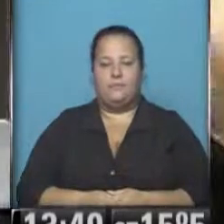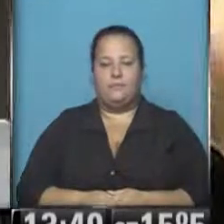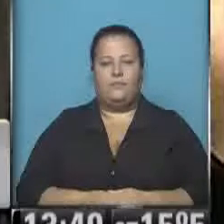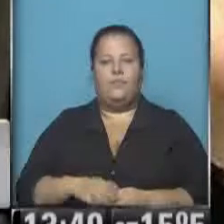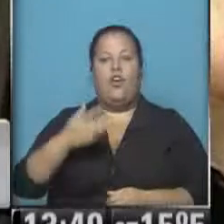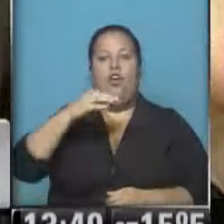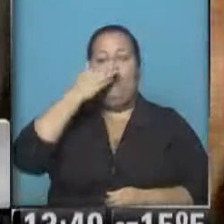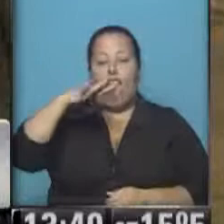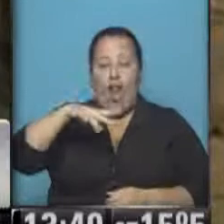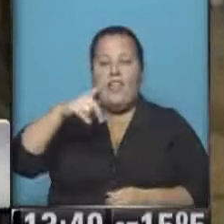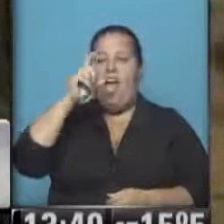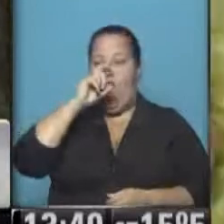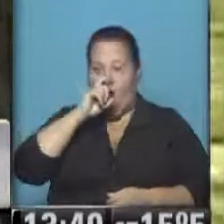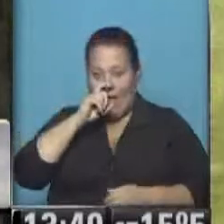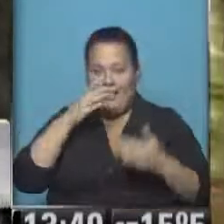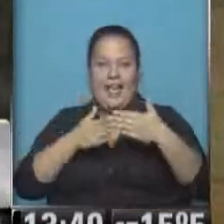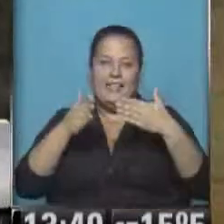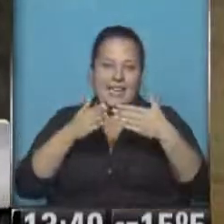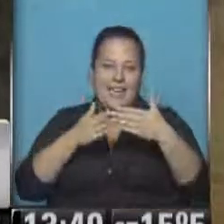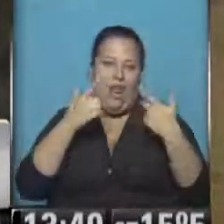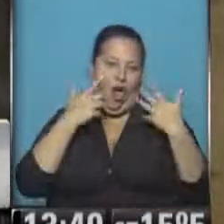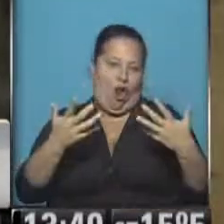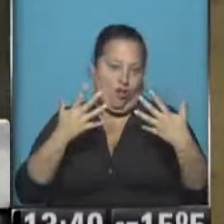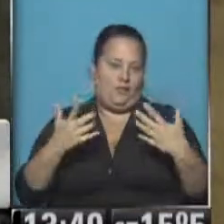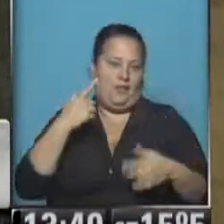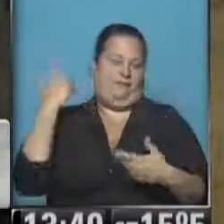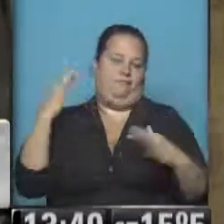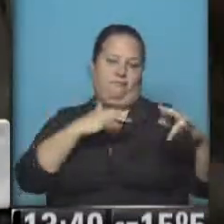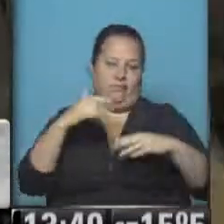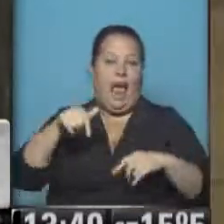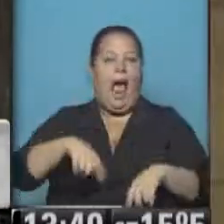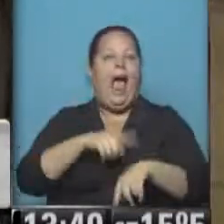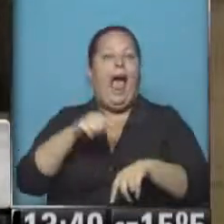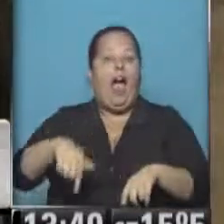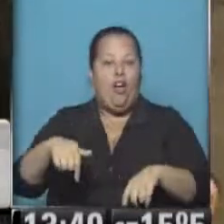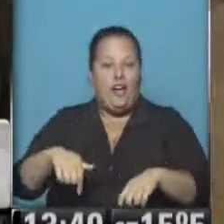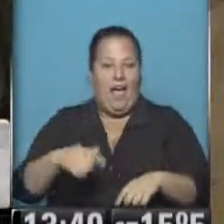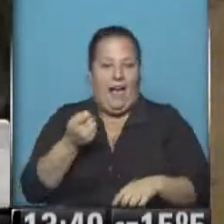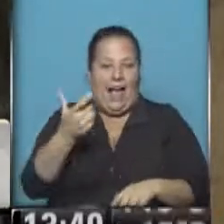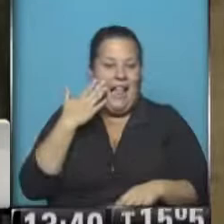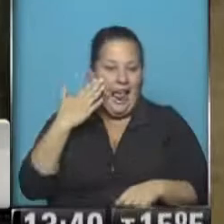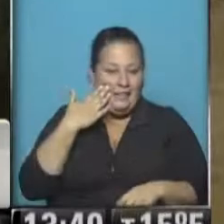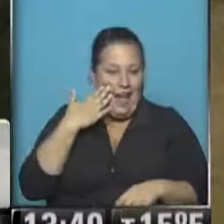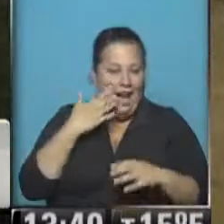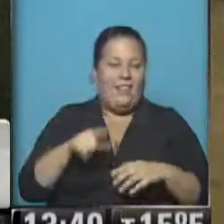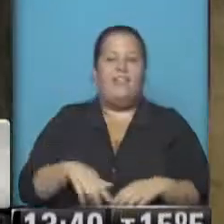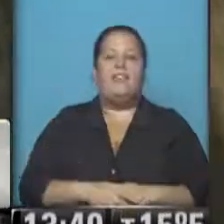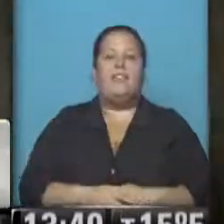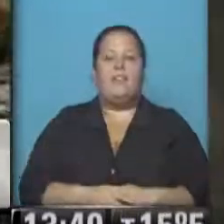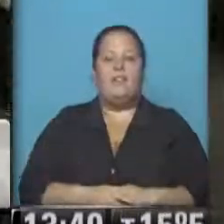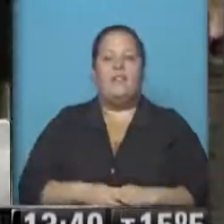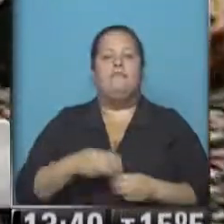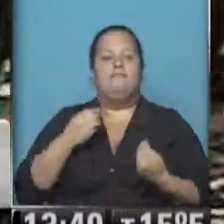Florida y Corrientes, esta esquina tan conocida, tan populosa, fíjense hasta ahora de casi la tarde, las primeras horas de la tarde,